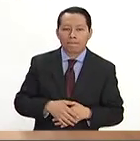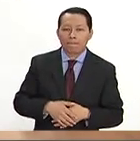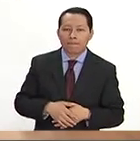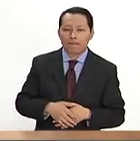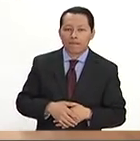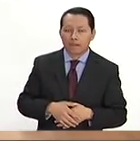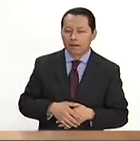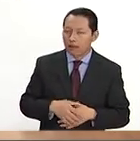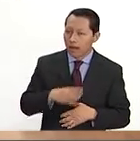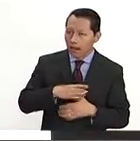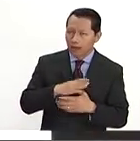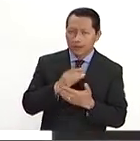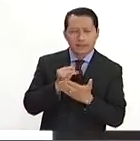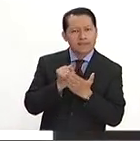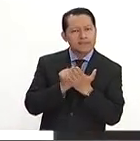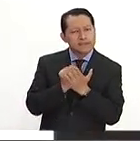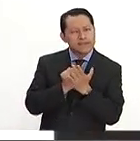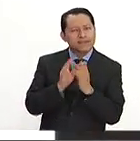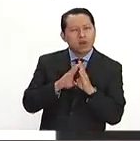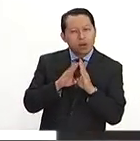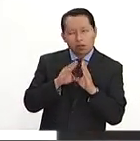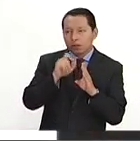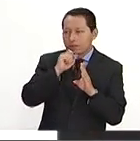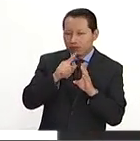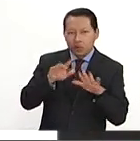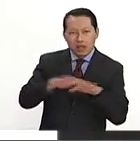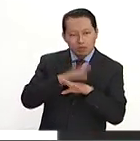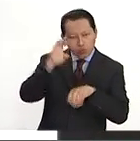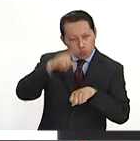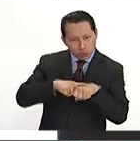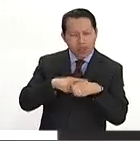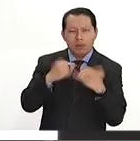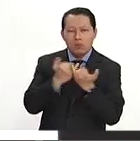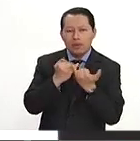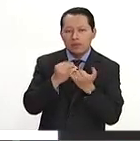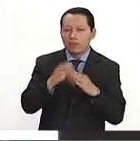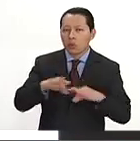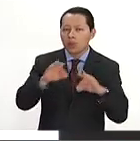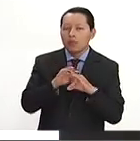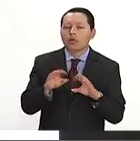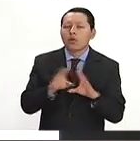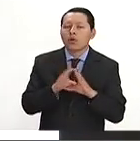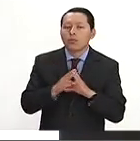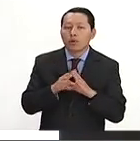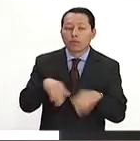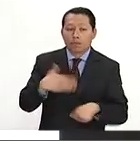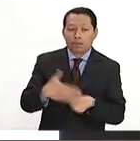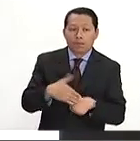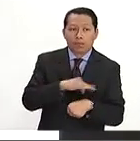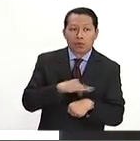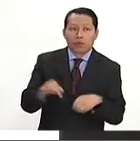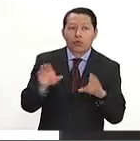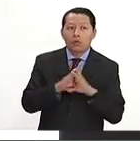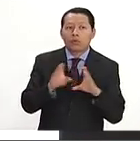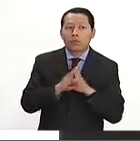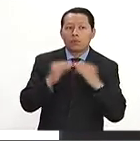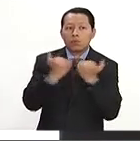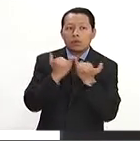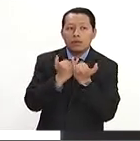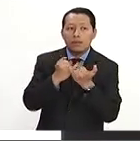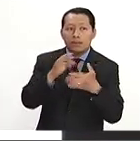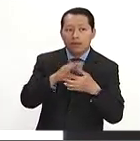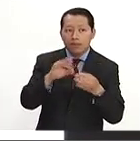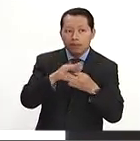este cambio cultural, por estas modificaciones de estereotipos, pero sobre todo en corto plazo empezar a medirlos realmente.